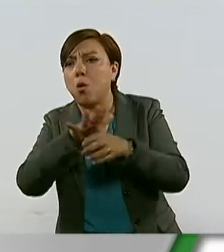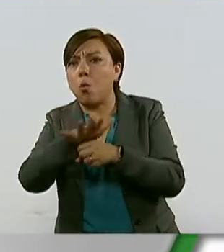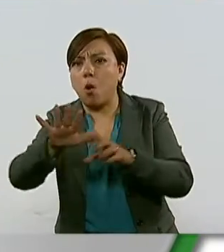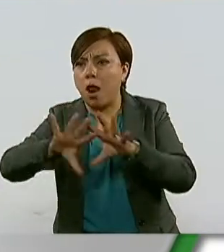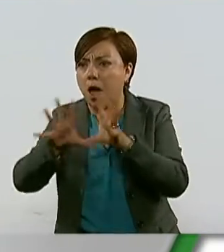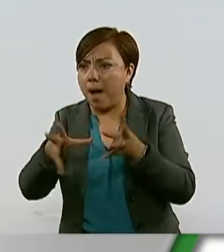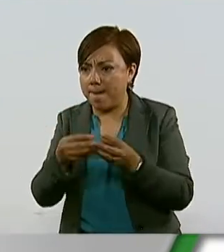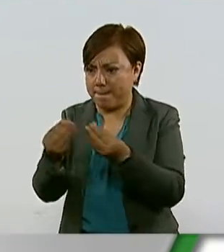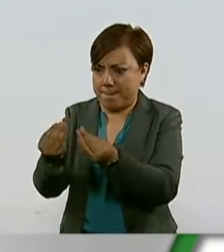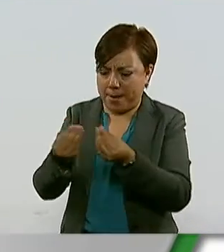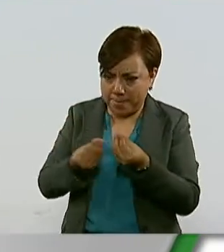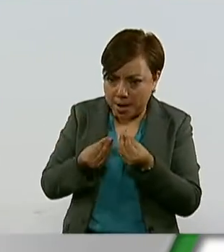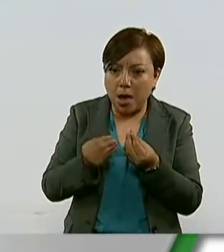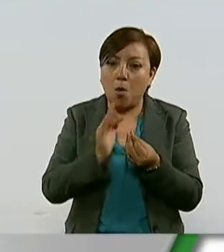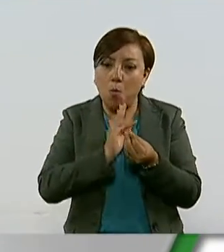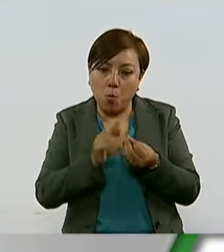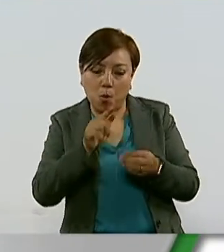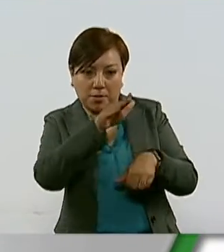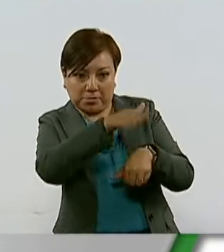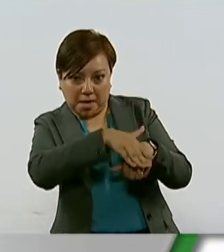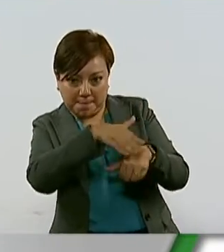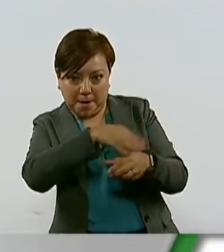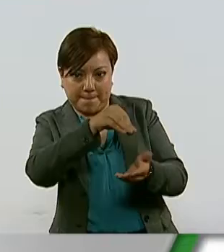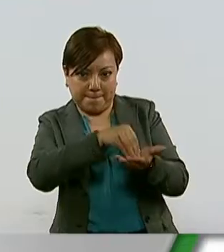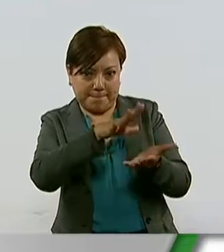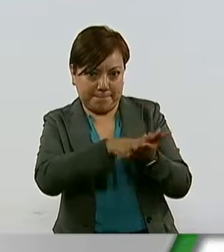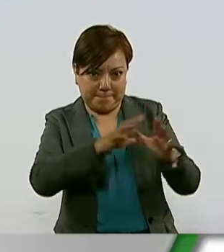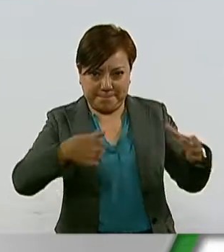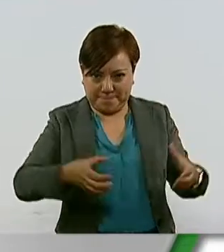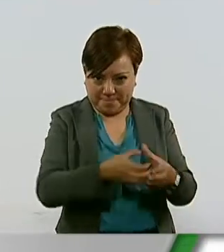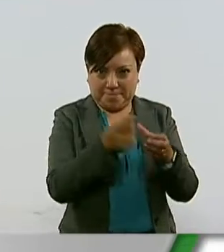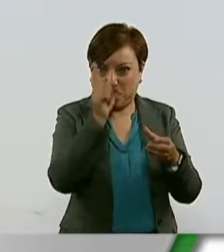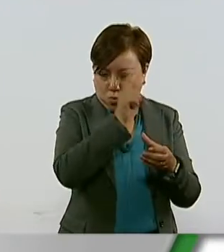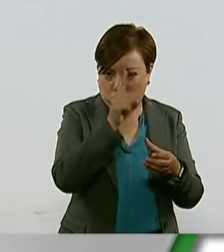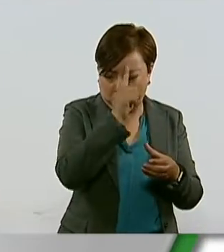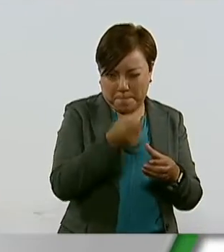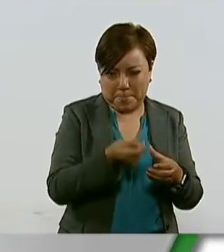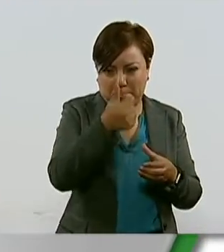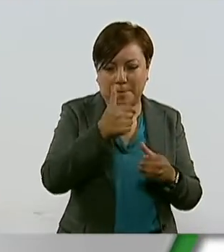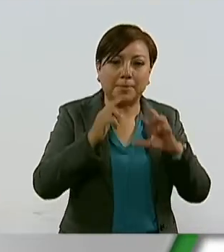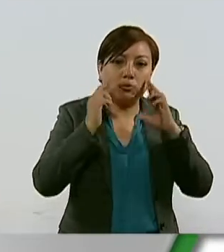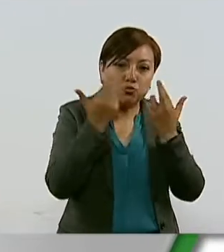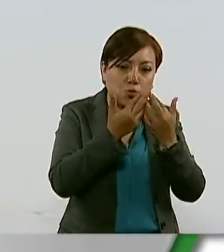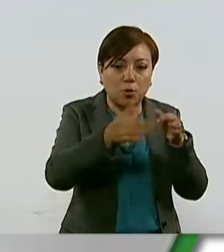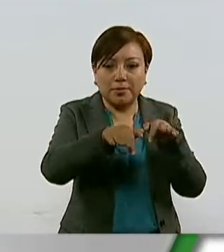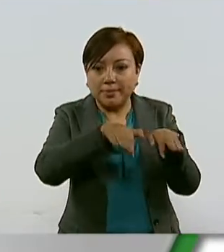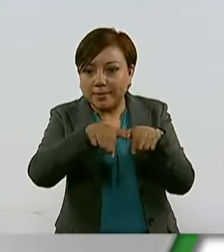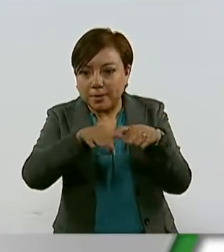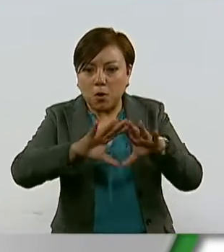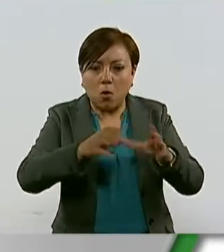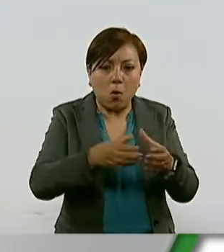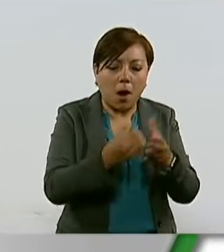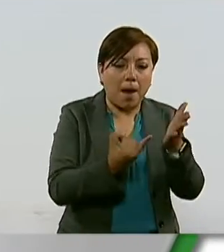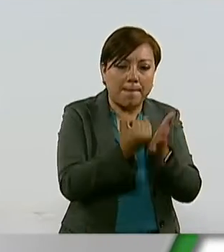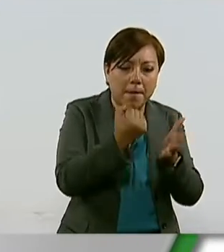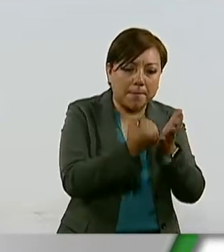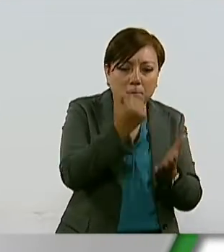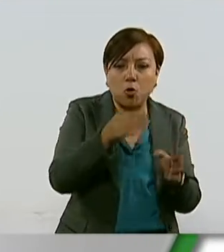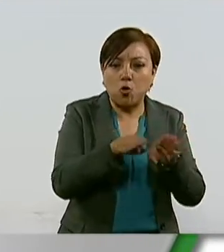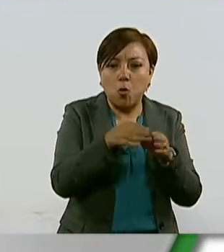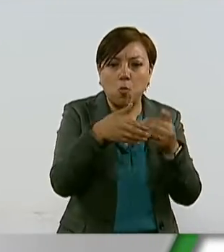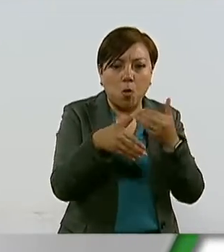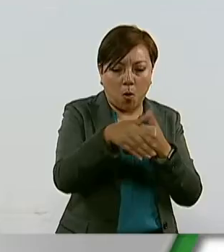poder citar a la sección instructora en la primera reunión de trabajo, donde entre otras cosas tenemos que aprobar el acuerdo de trabajo